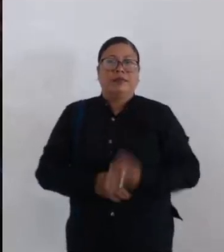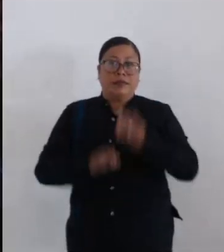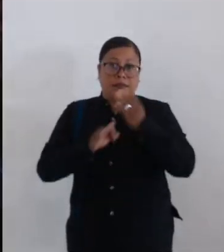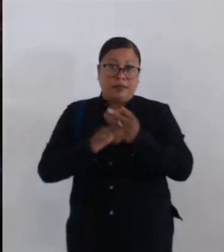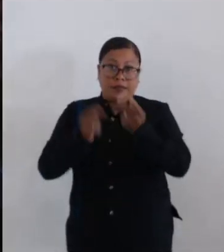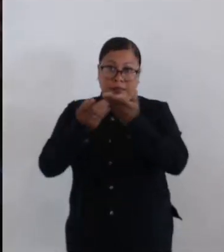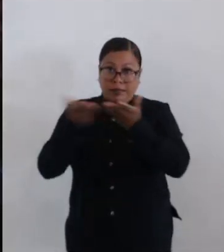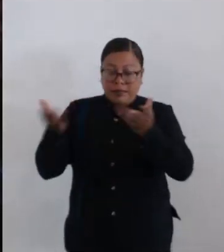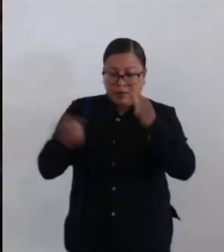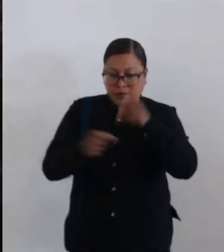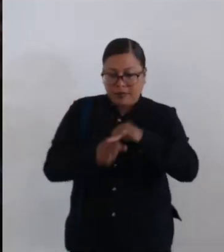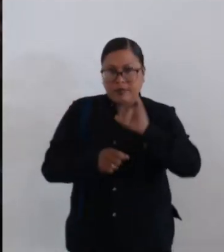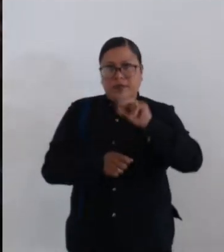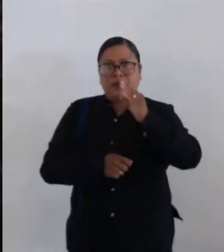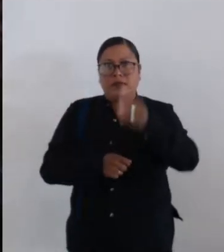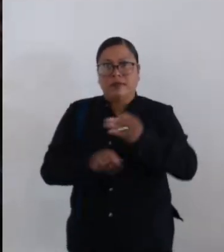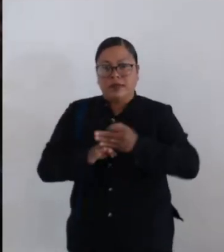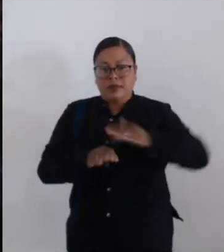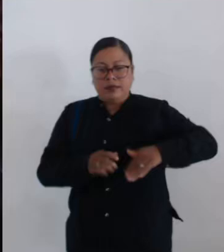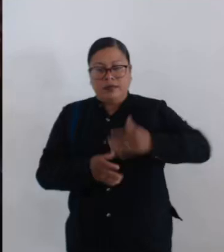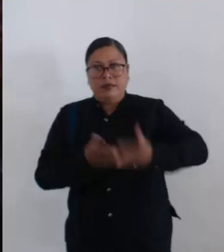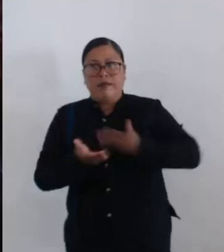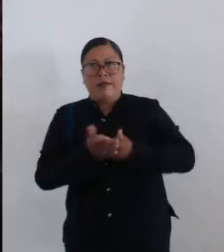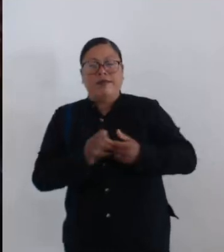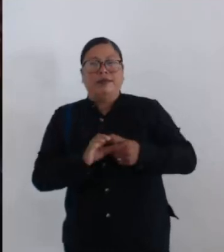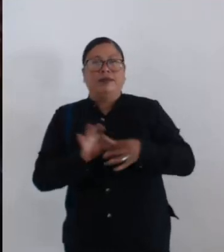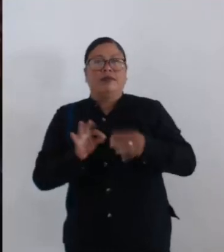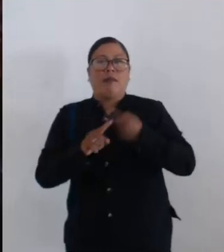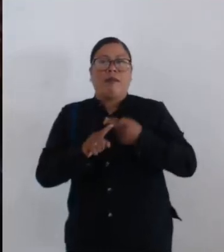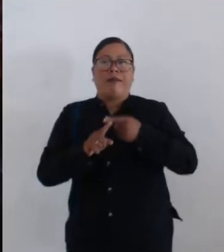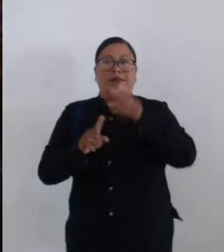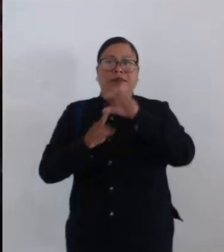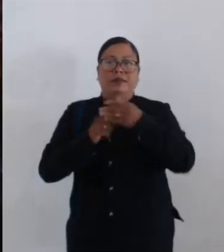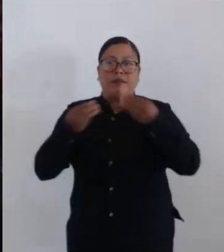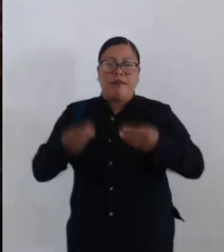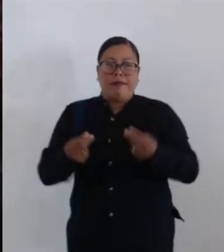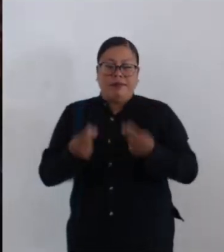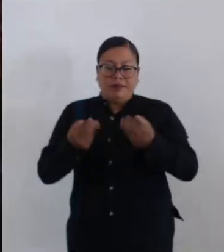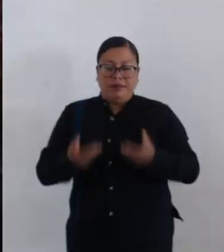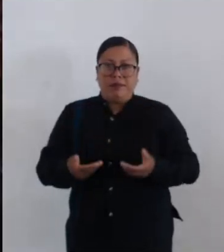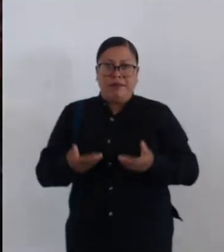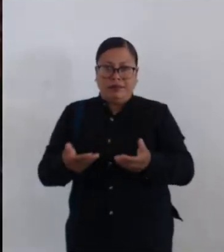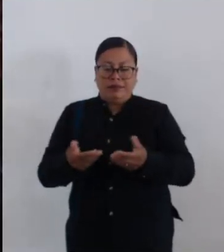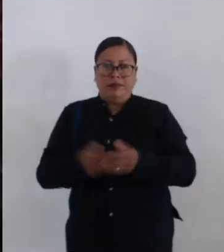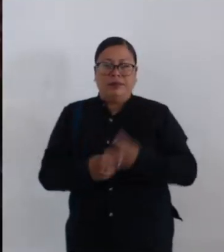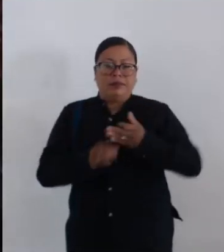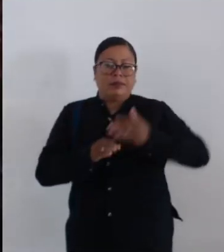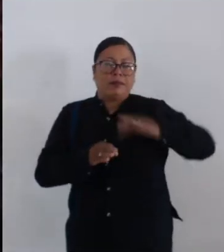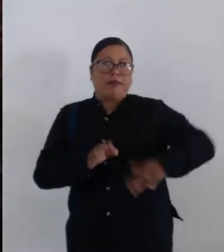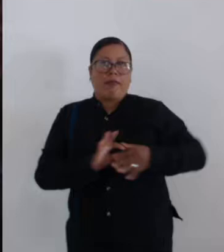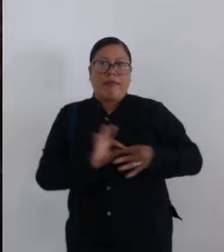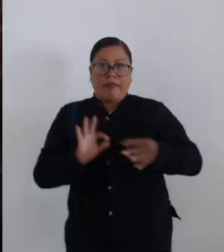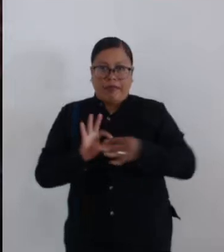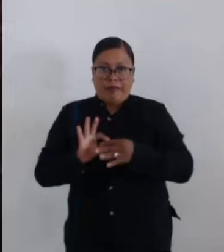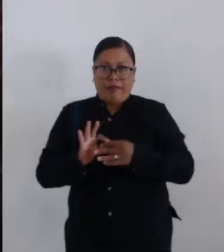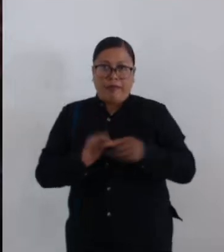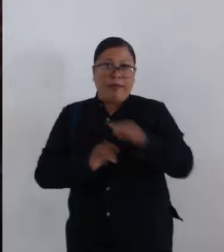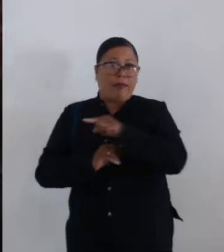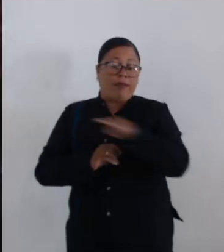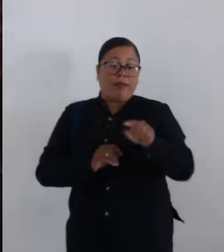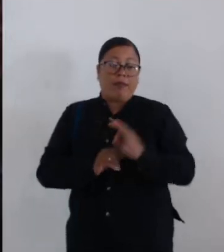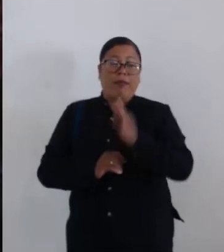votación económica, se pregunta si es de aprobarse el dictamen emitido por la Comisión de Mercados y Comercio en Vía Pública, con el que se acaba de dar cuenta.